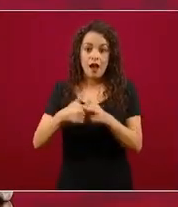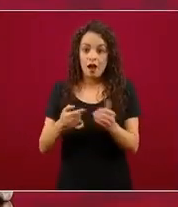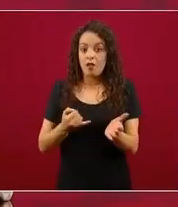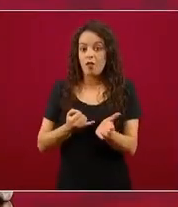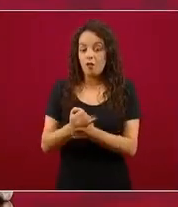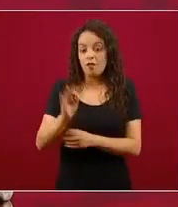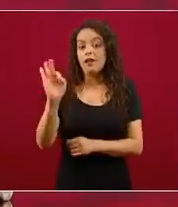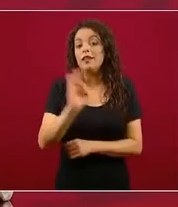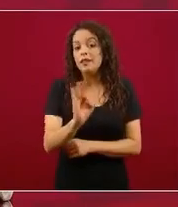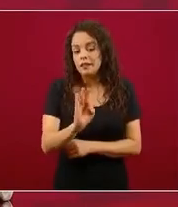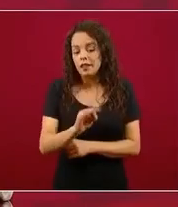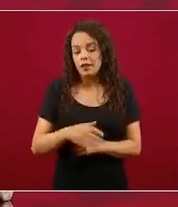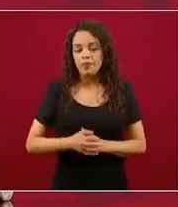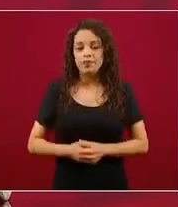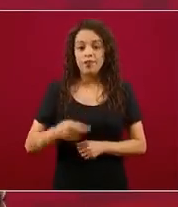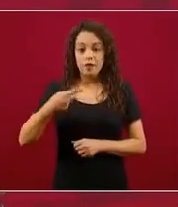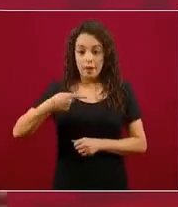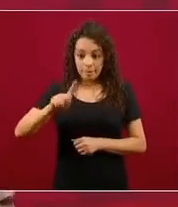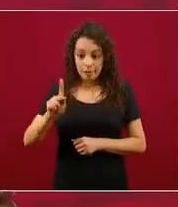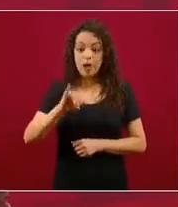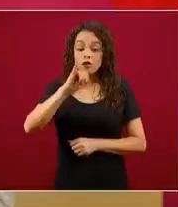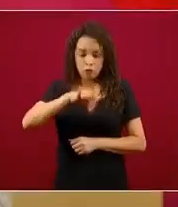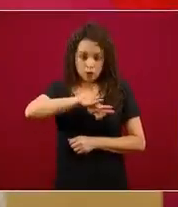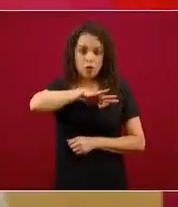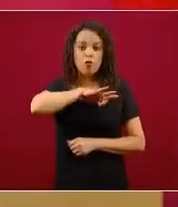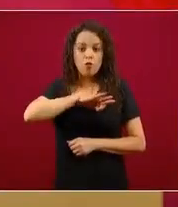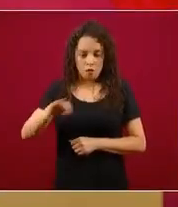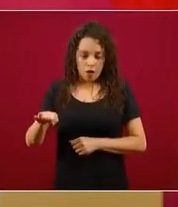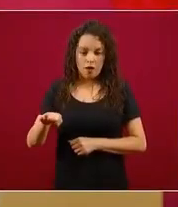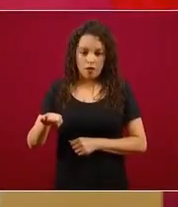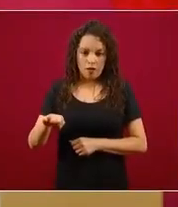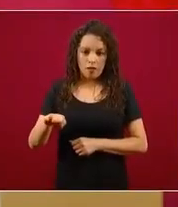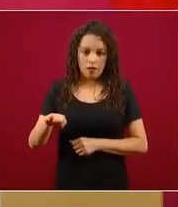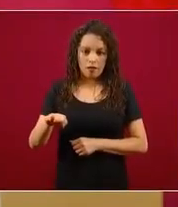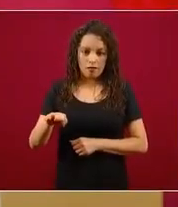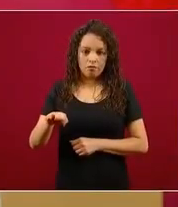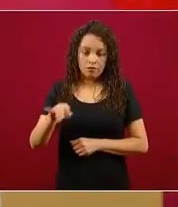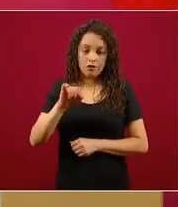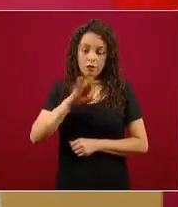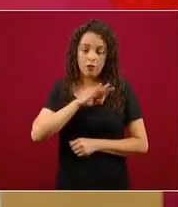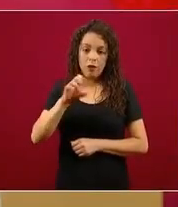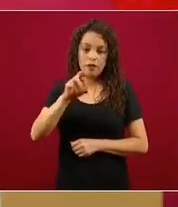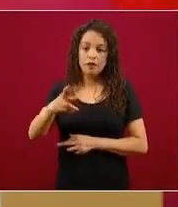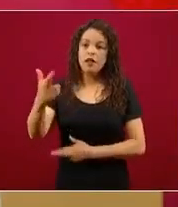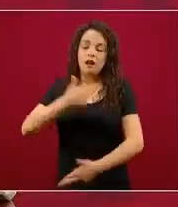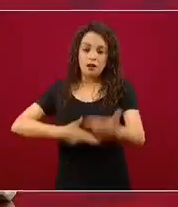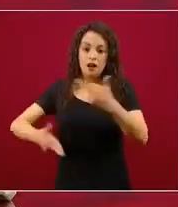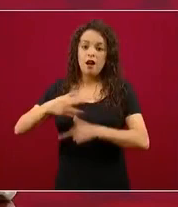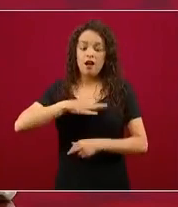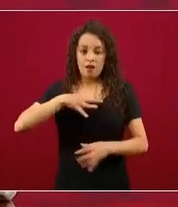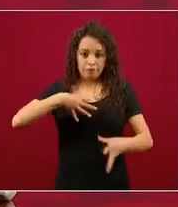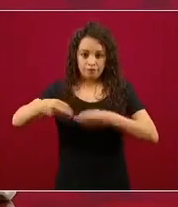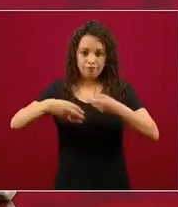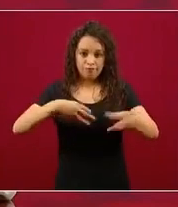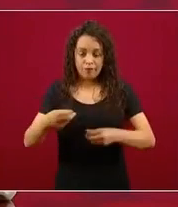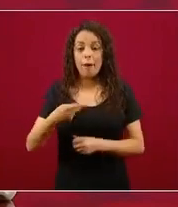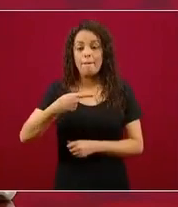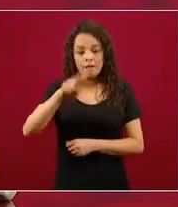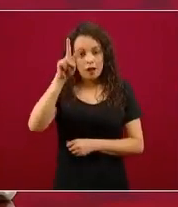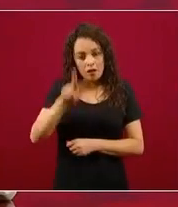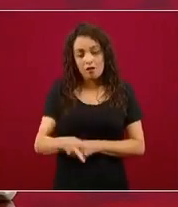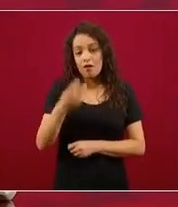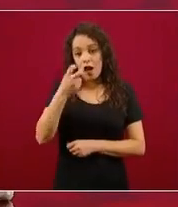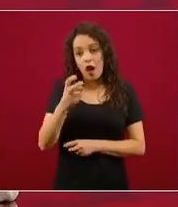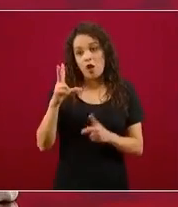rebrote, no esperamos que haya un rebrote, esperanza en el sentido de deseo, como lo mencionó el presidente, pero tenemos que estar